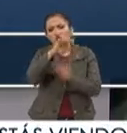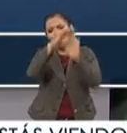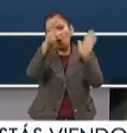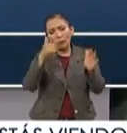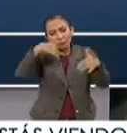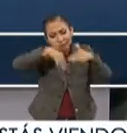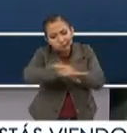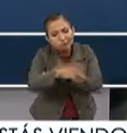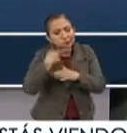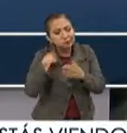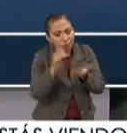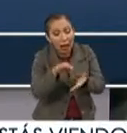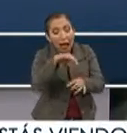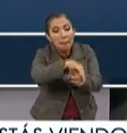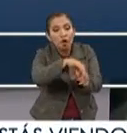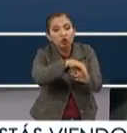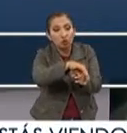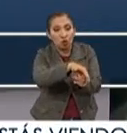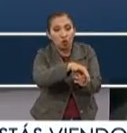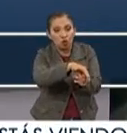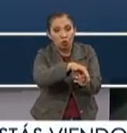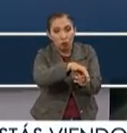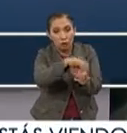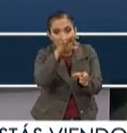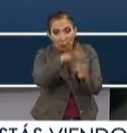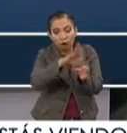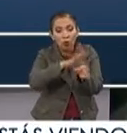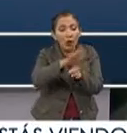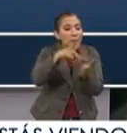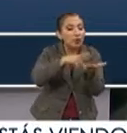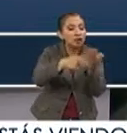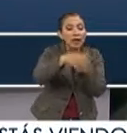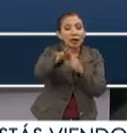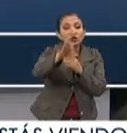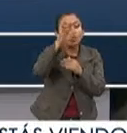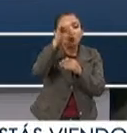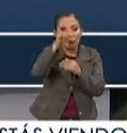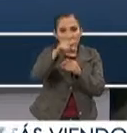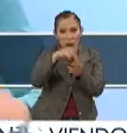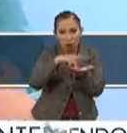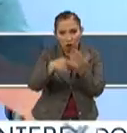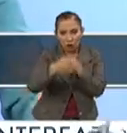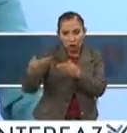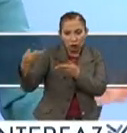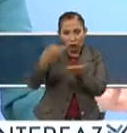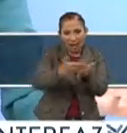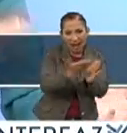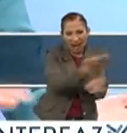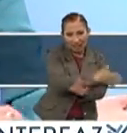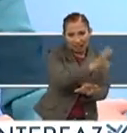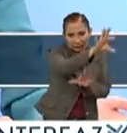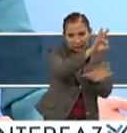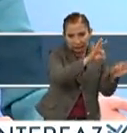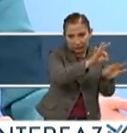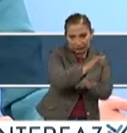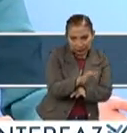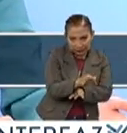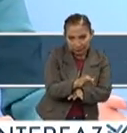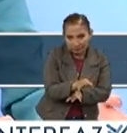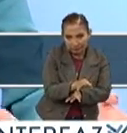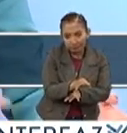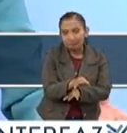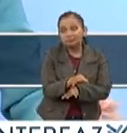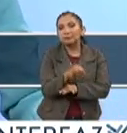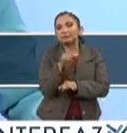instalarán estas casillas para poder votar por uno de los proyectos que ya se ha escogido con anterioridad.